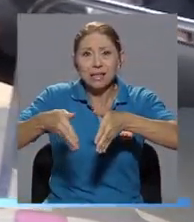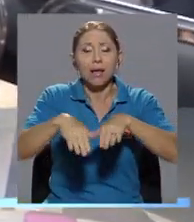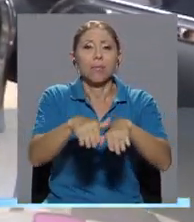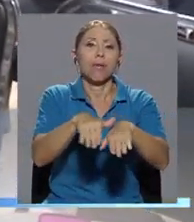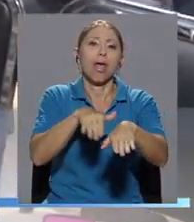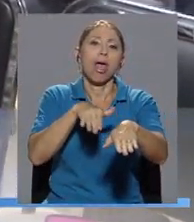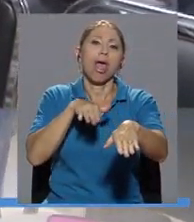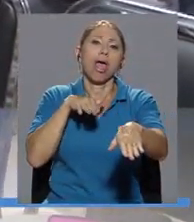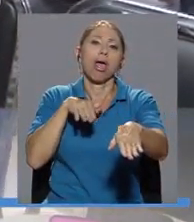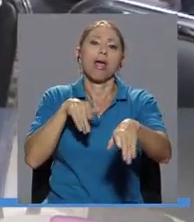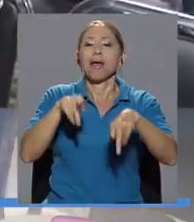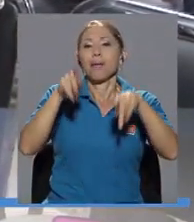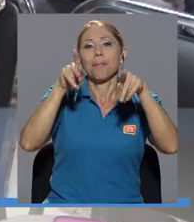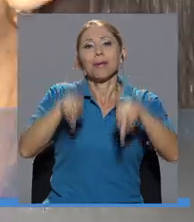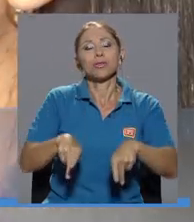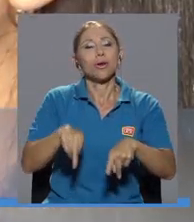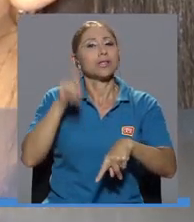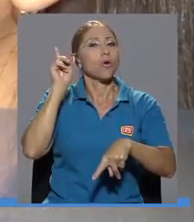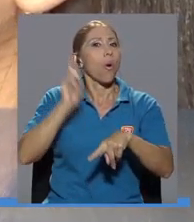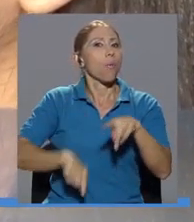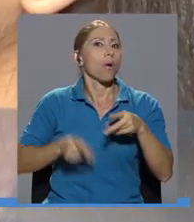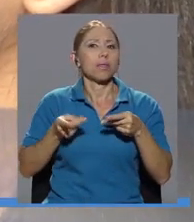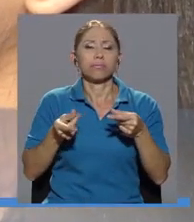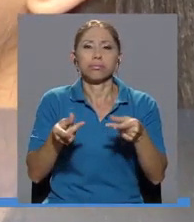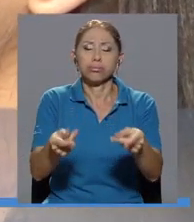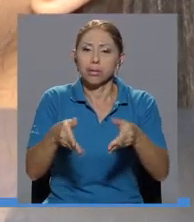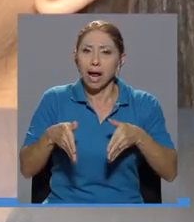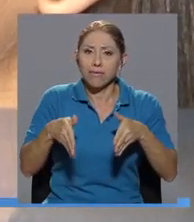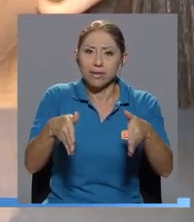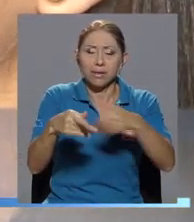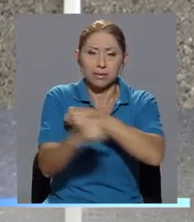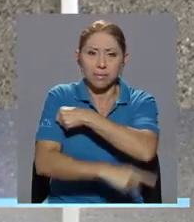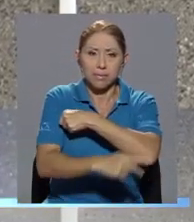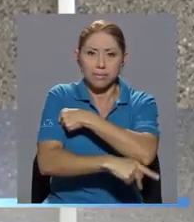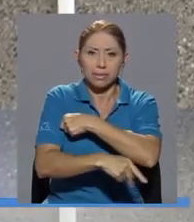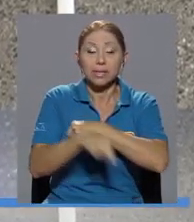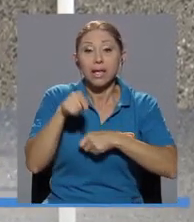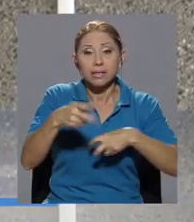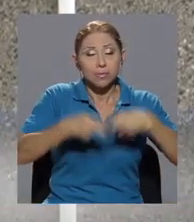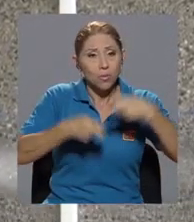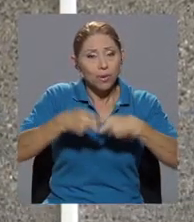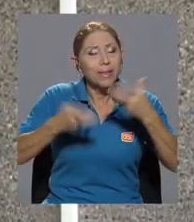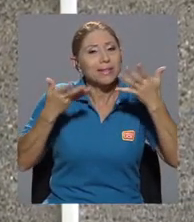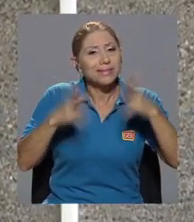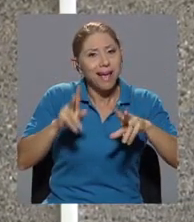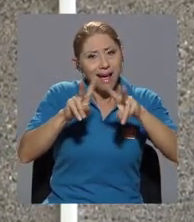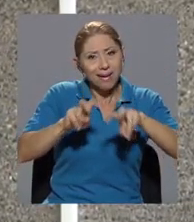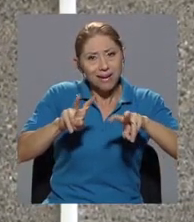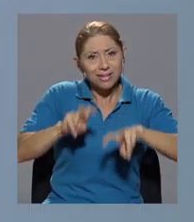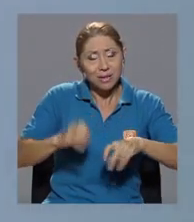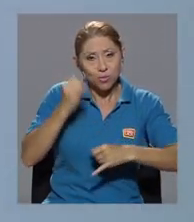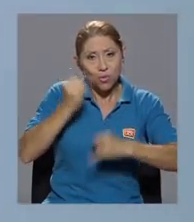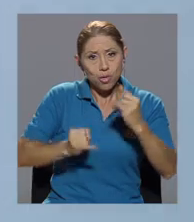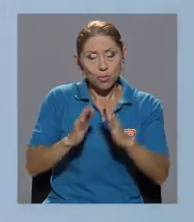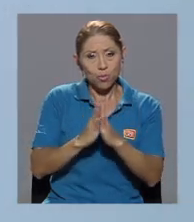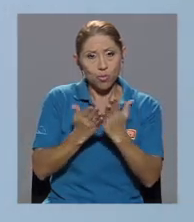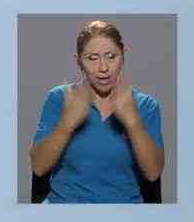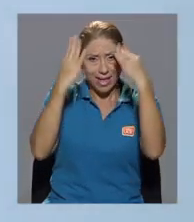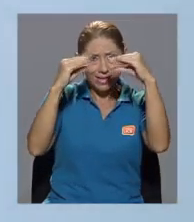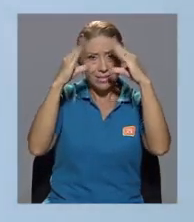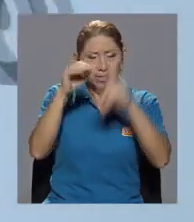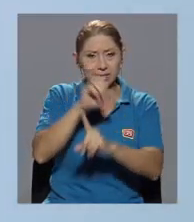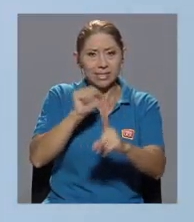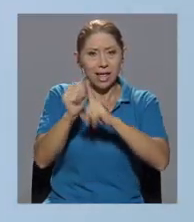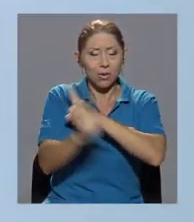movilizarse rápidamente por las carreteras del país. Estas problemáticas fueron analizadas en el último informe del Estado de la Nación